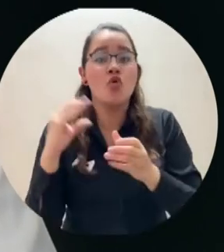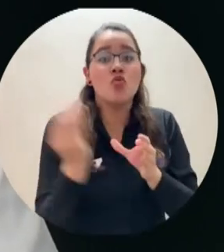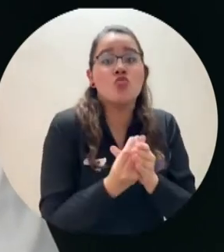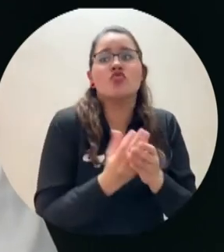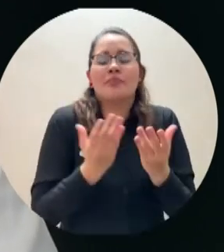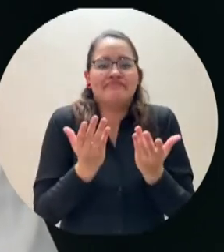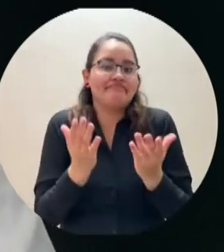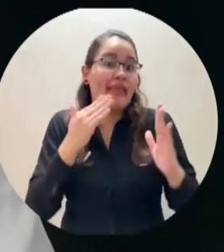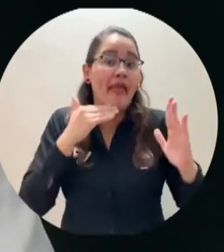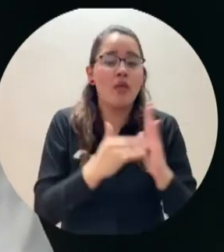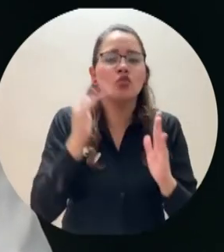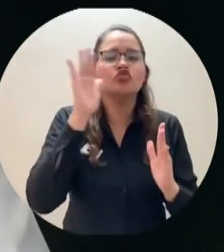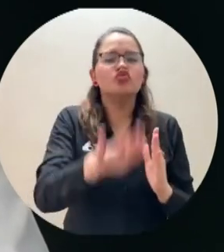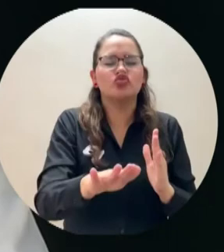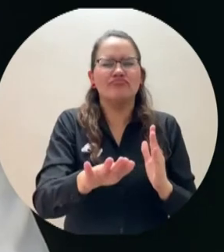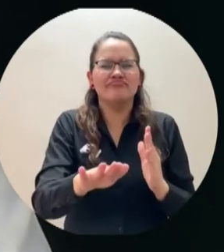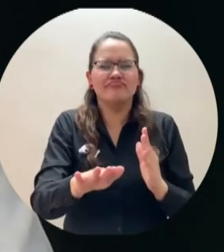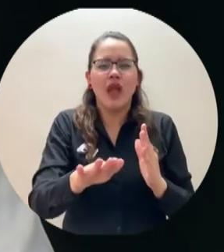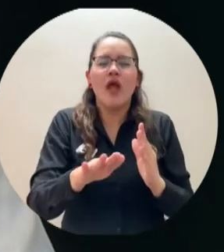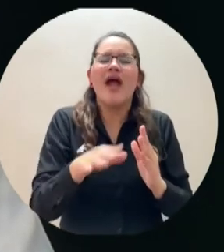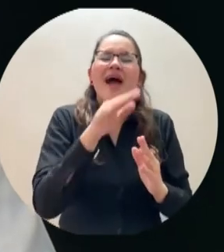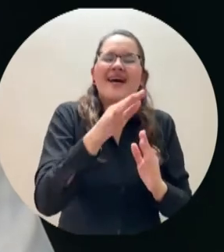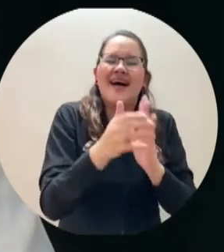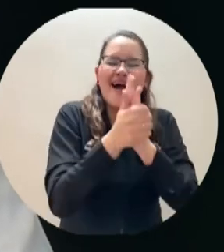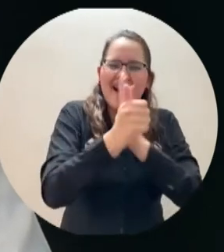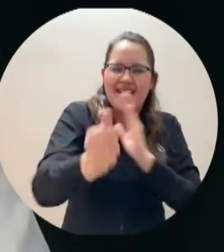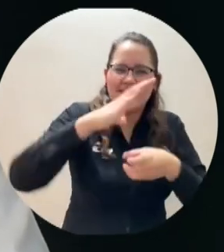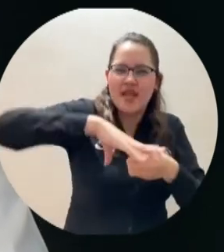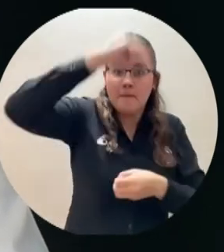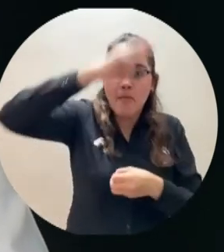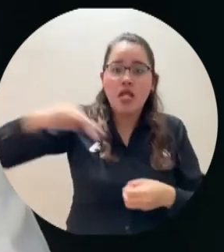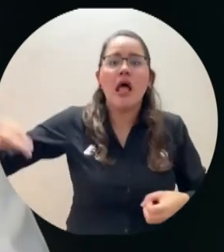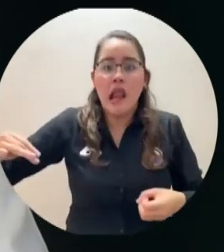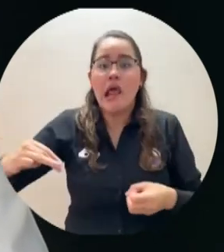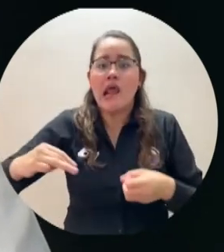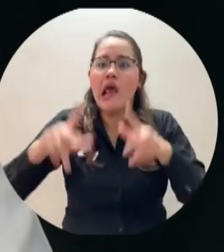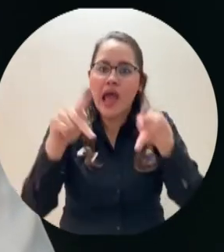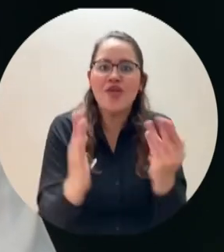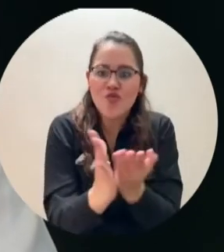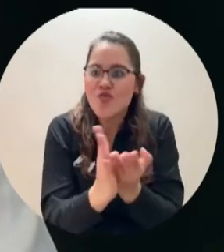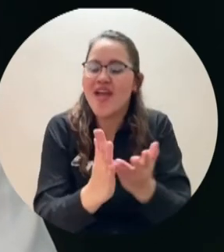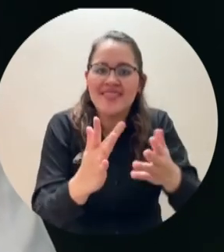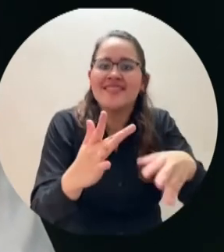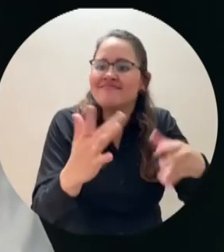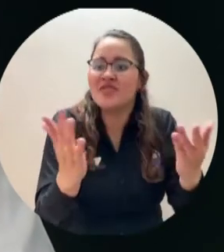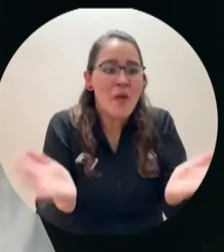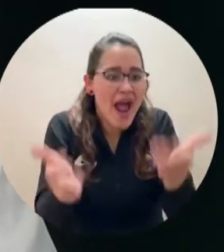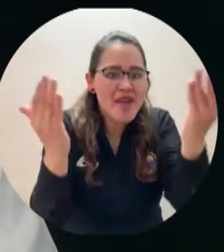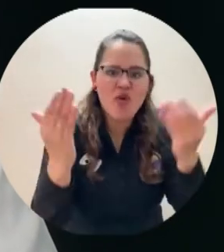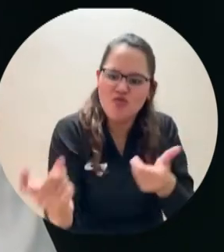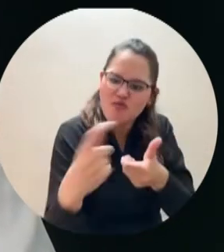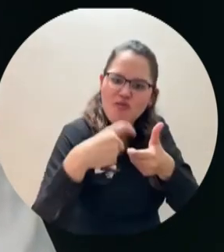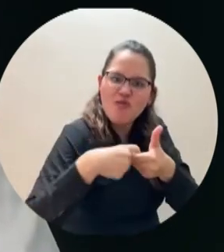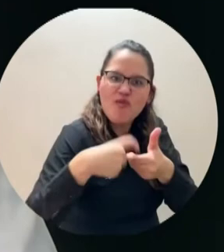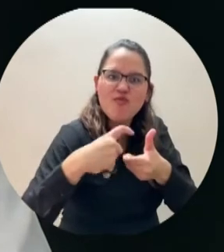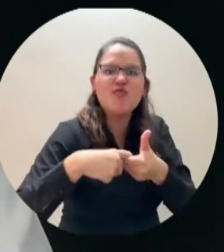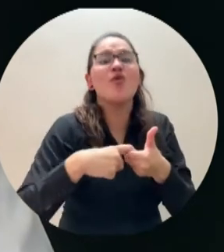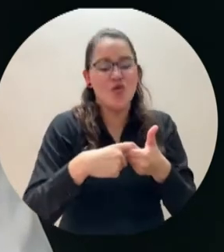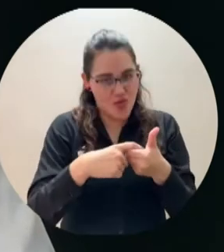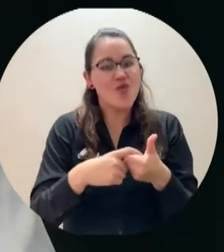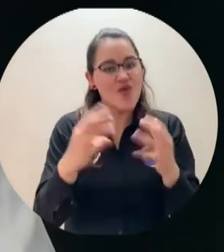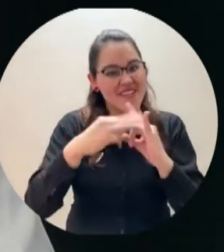que al día de hoy está beneficiando a más de mil estudiantes de los diferentes municipios de Magdalena, que a pesar de sus